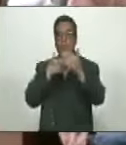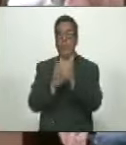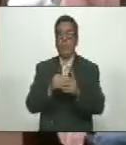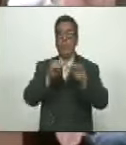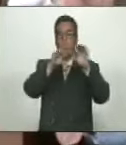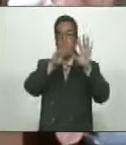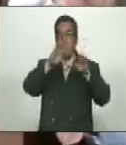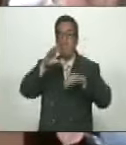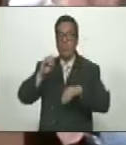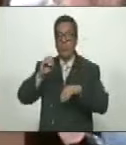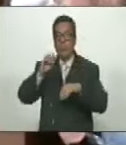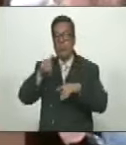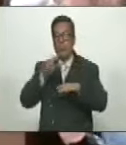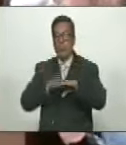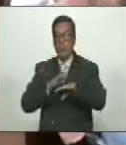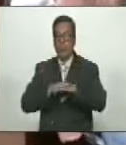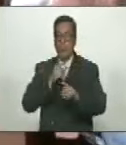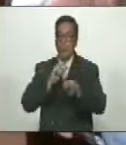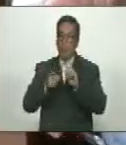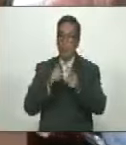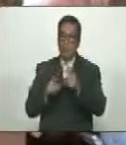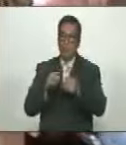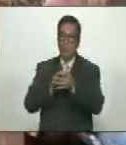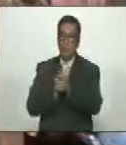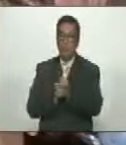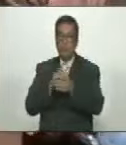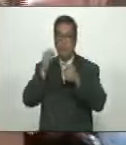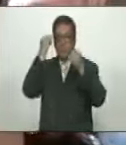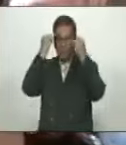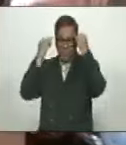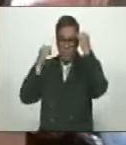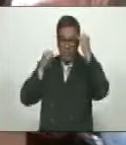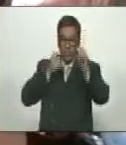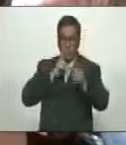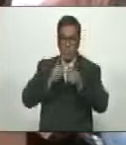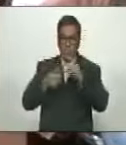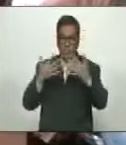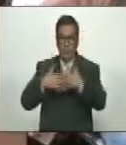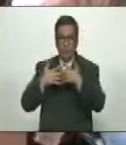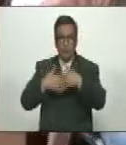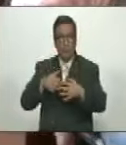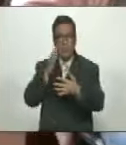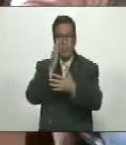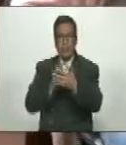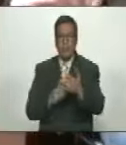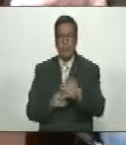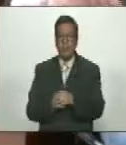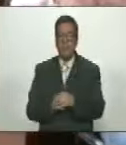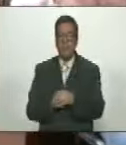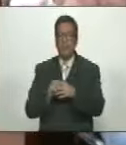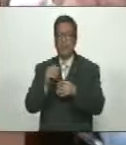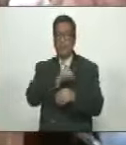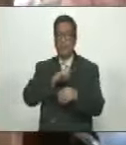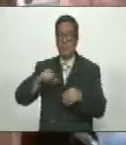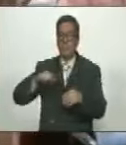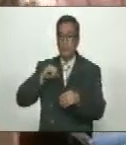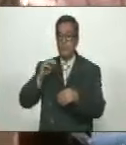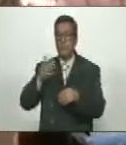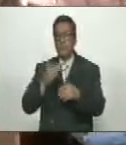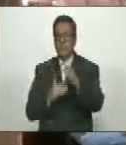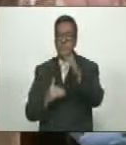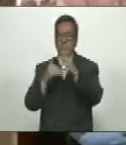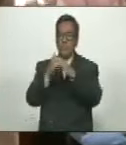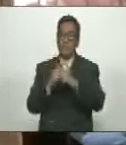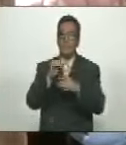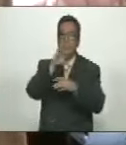al 90 como sucede en algunas asociaciones estratégicas en algunas empresas mixtas el privado tiene como máximo